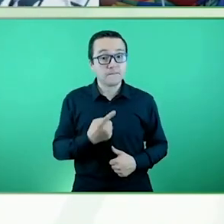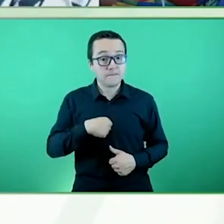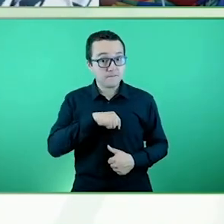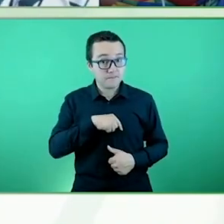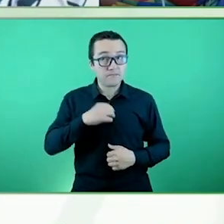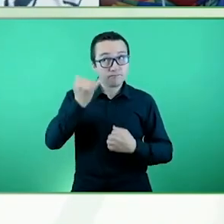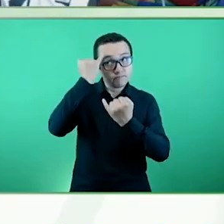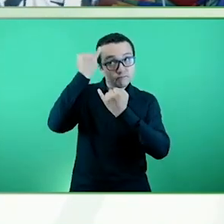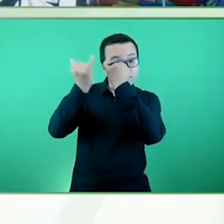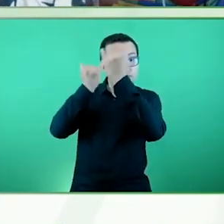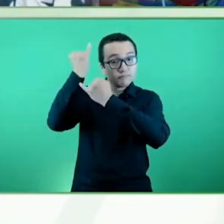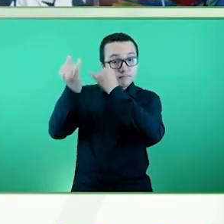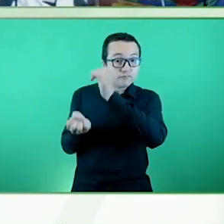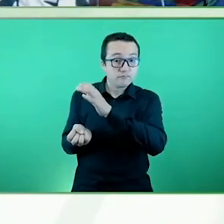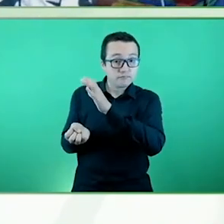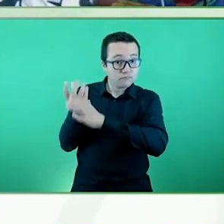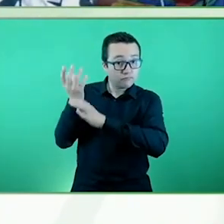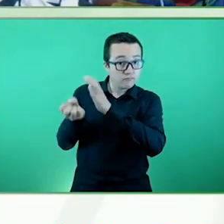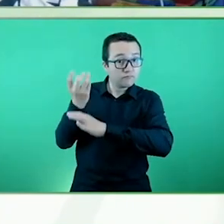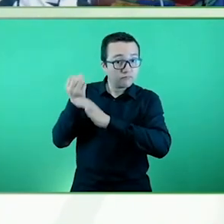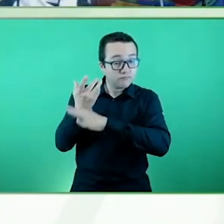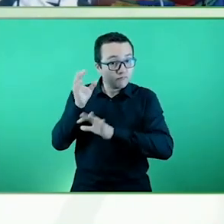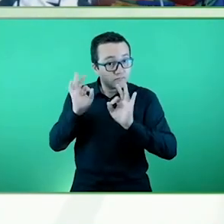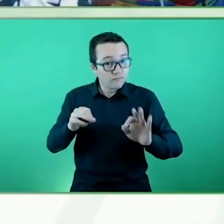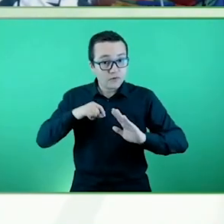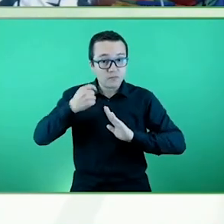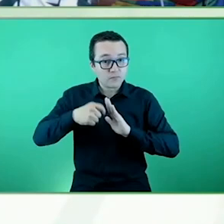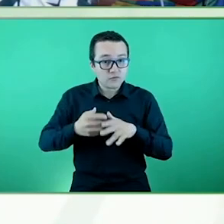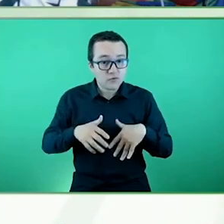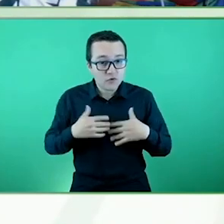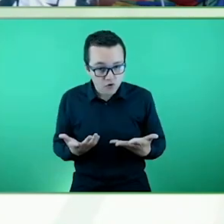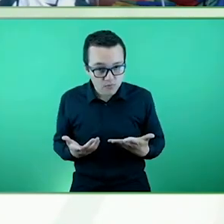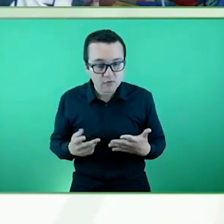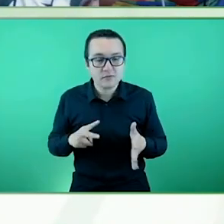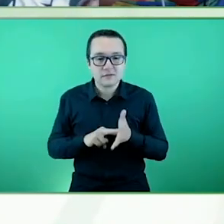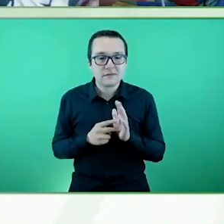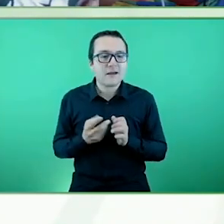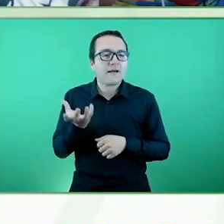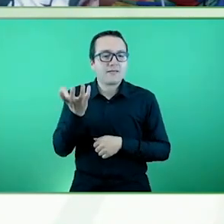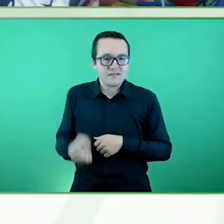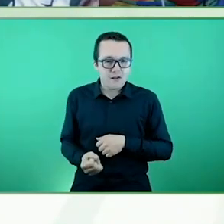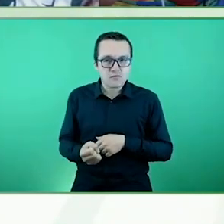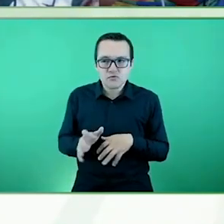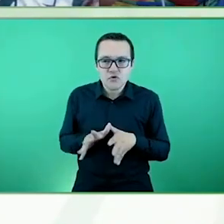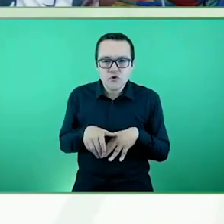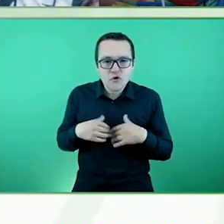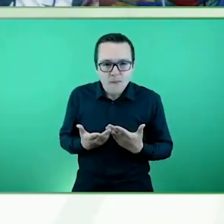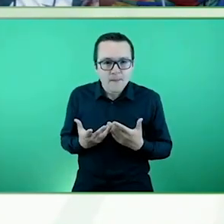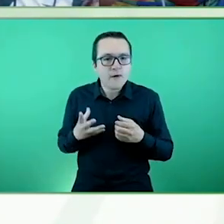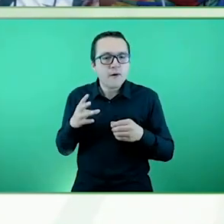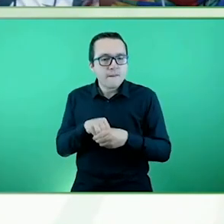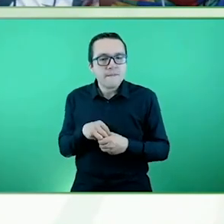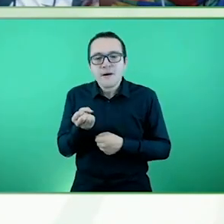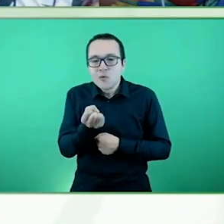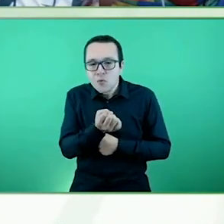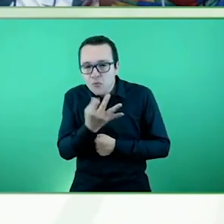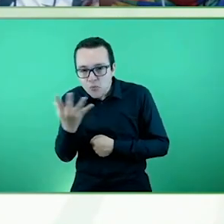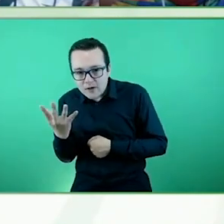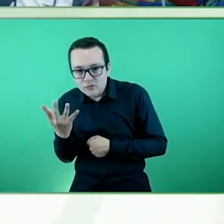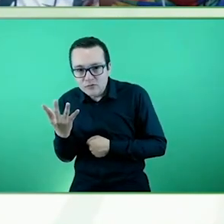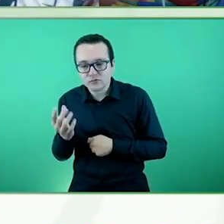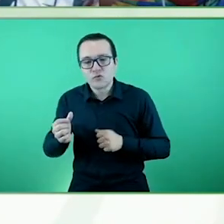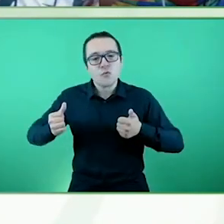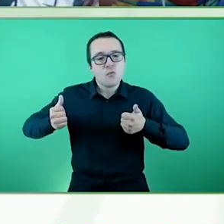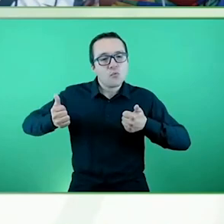es que nosotros tenemos medidas cuanti y cualitativas con cada uno de nuestros usuarios y nuestro